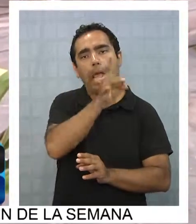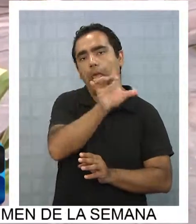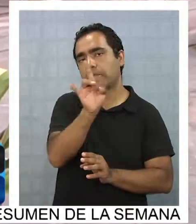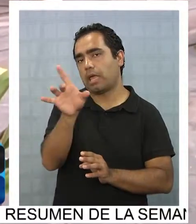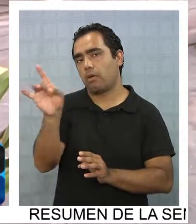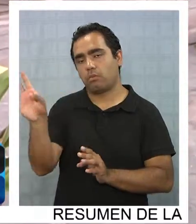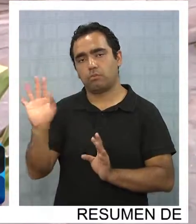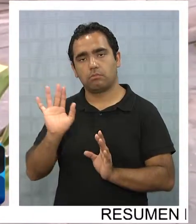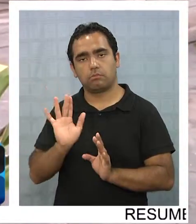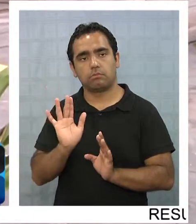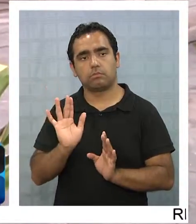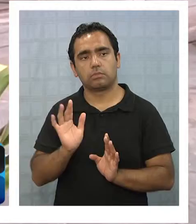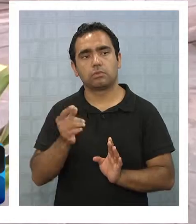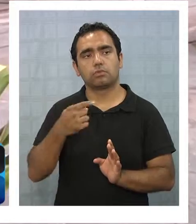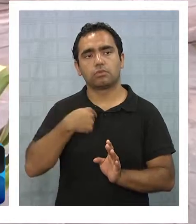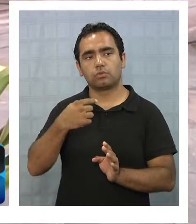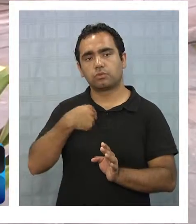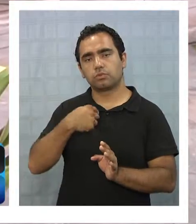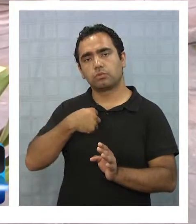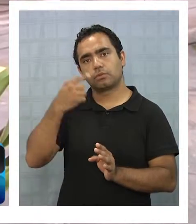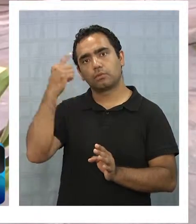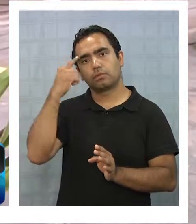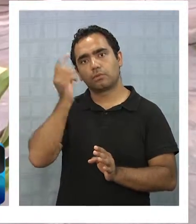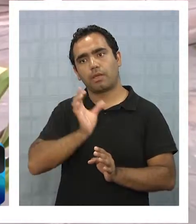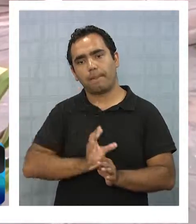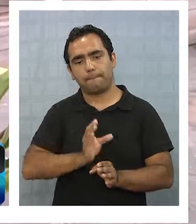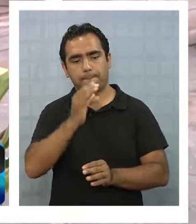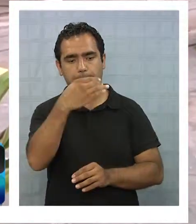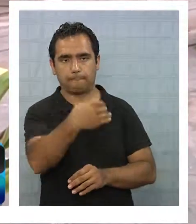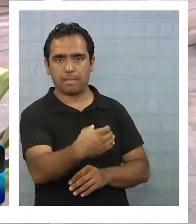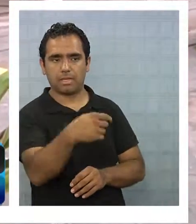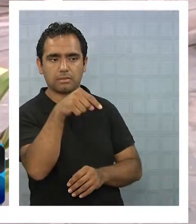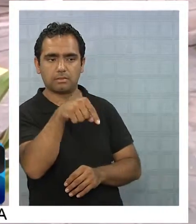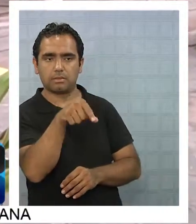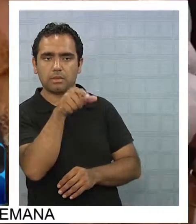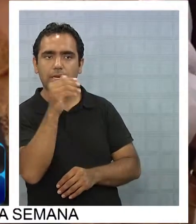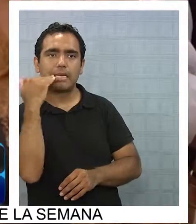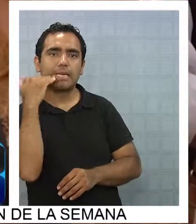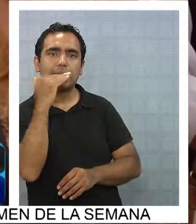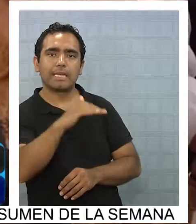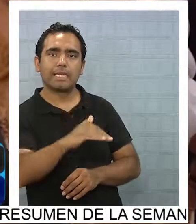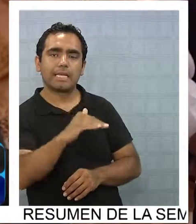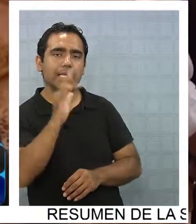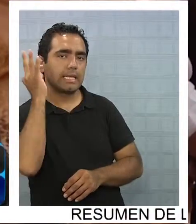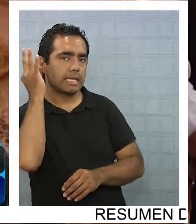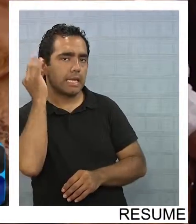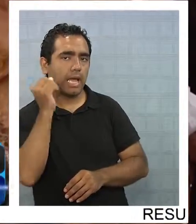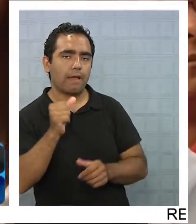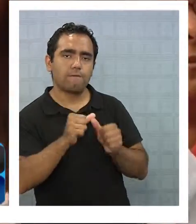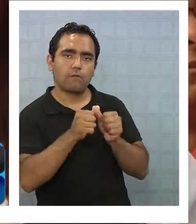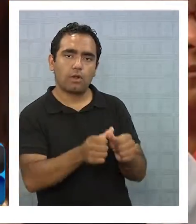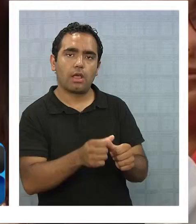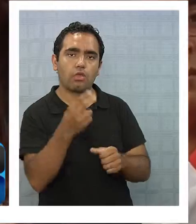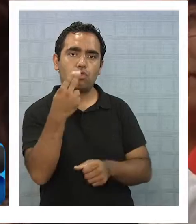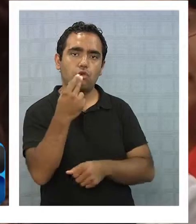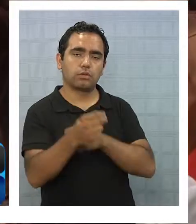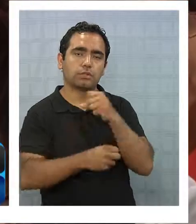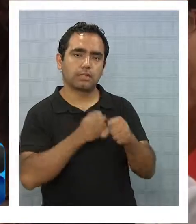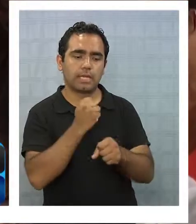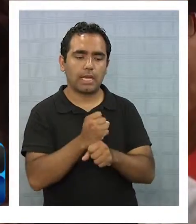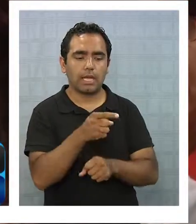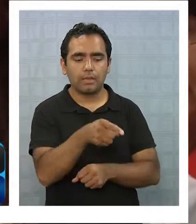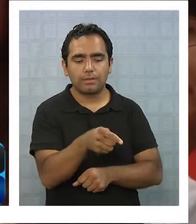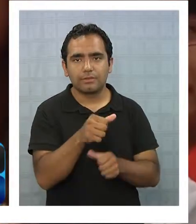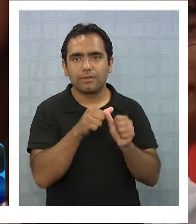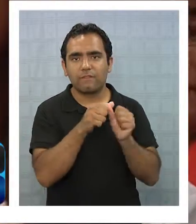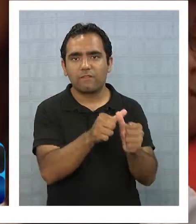cada uno, en realidad. Quizás yo me pongo en el caso, no sé, pues de una niña violada de 12 años, que